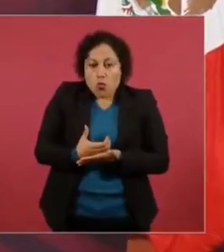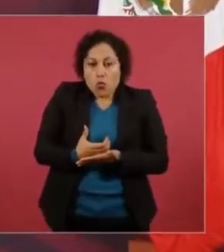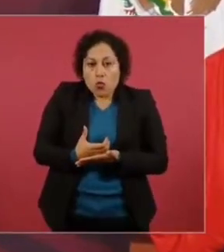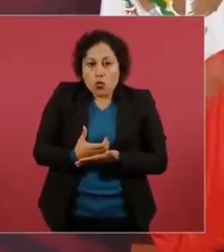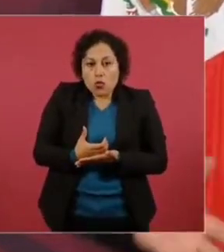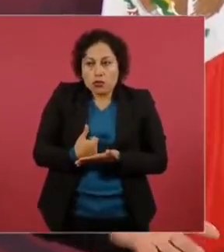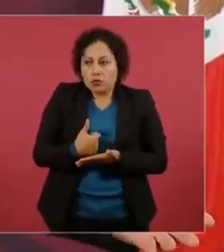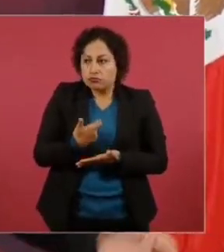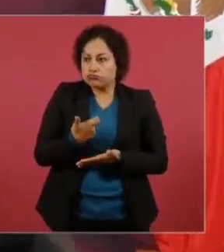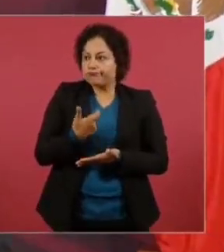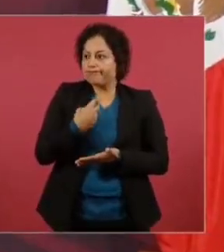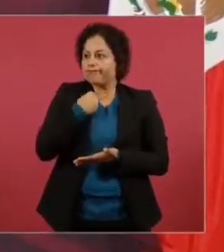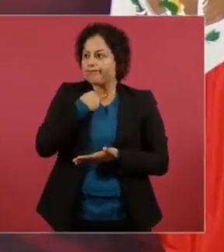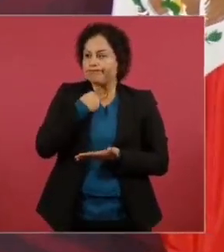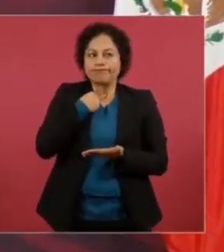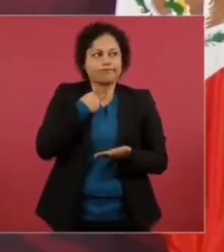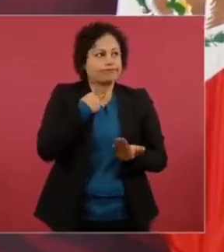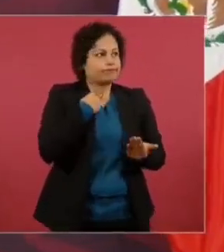¿Y dónde está el Estado?